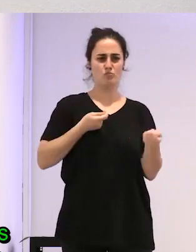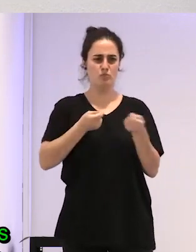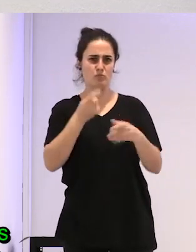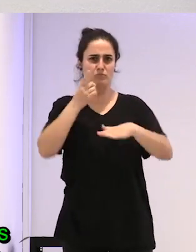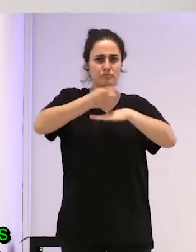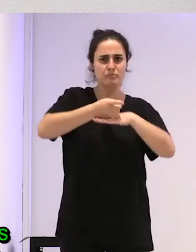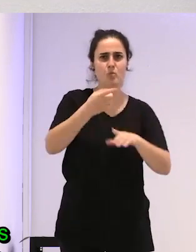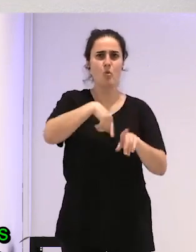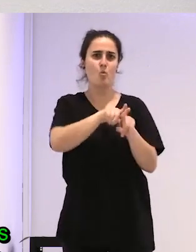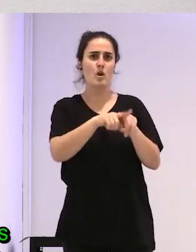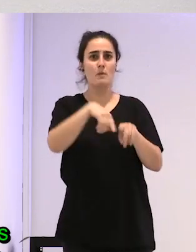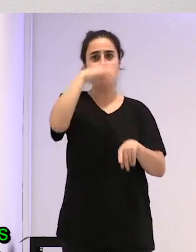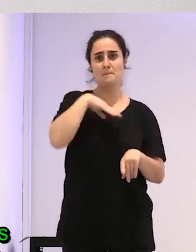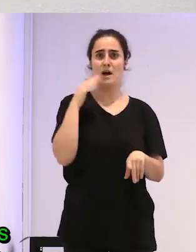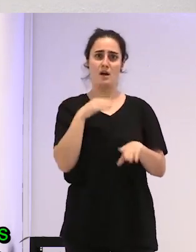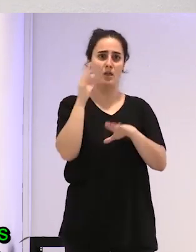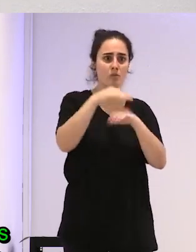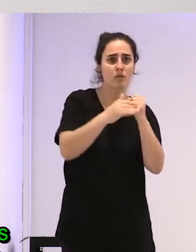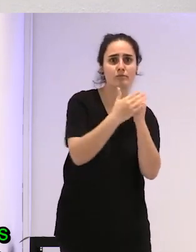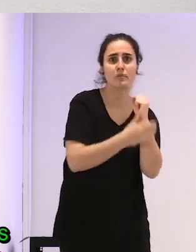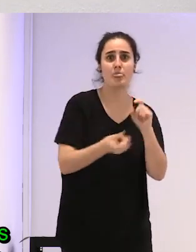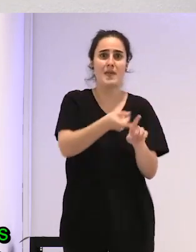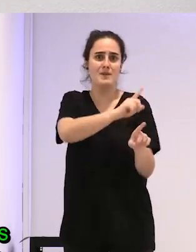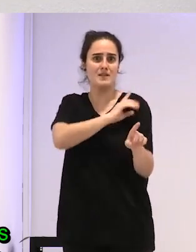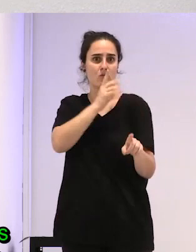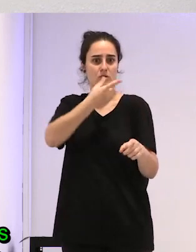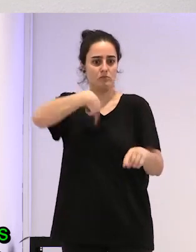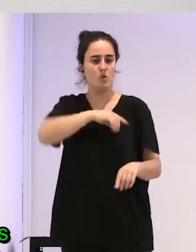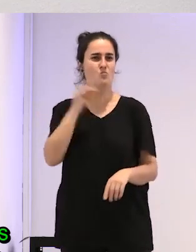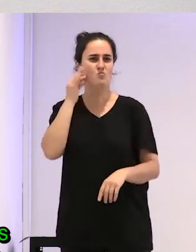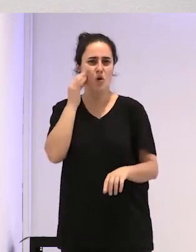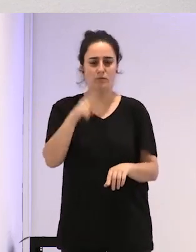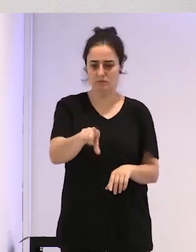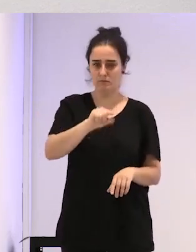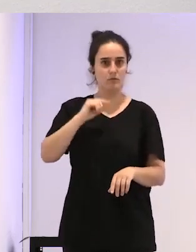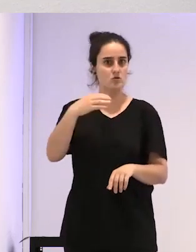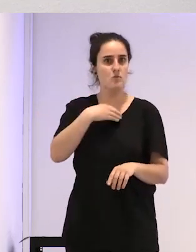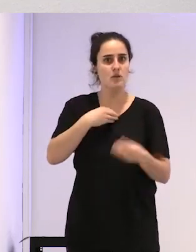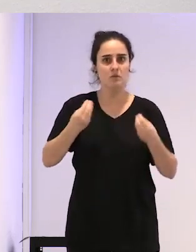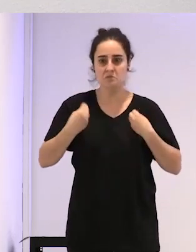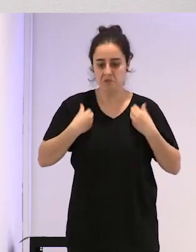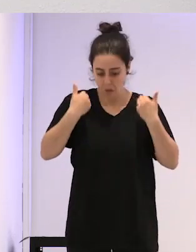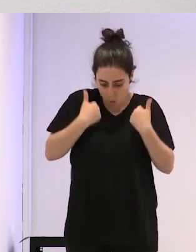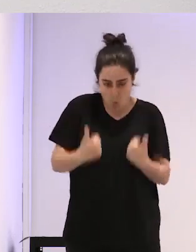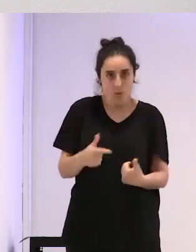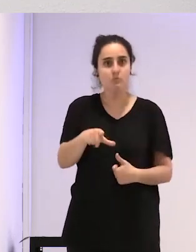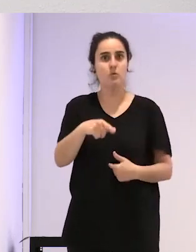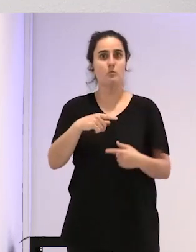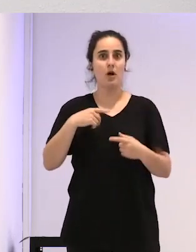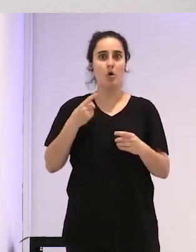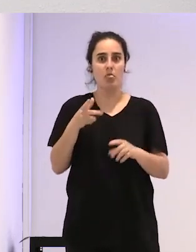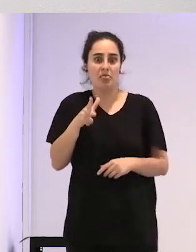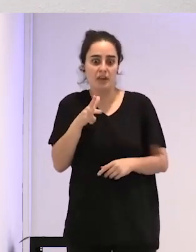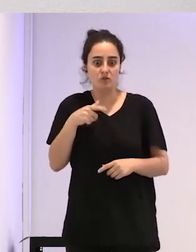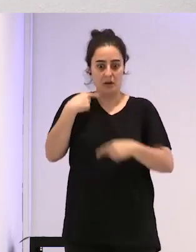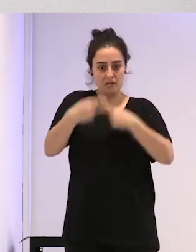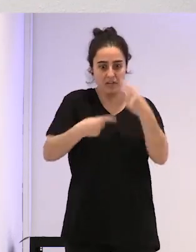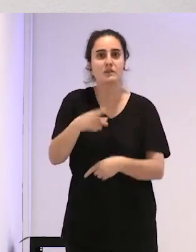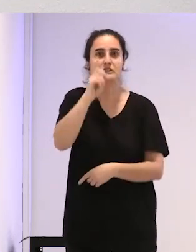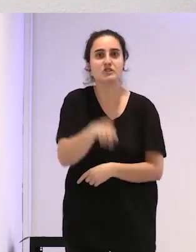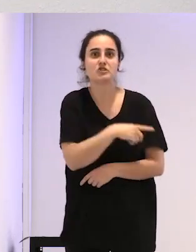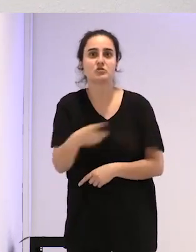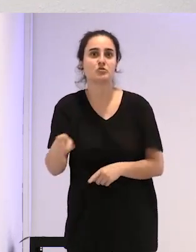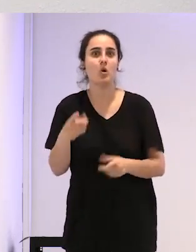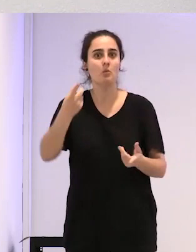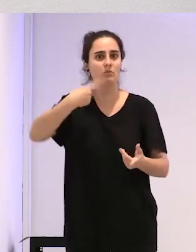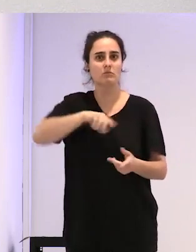Y que no nos dejaba decidir a las mujeres sobre nuestros cuerpos, nuestras vidas, nuestro derecho a reproducirnos o no. Y,